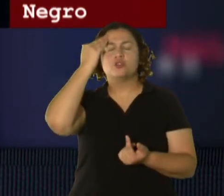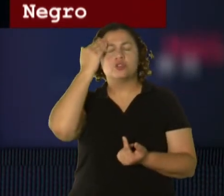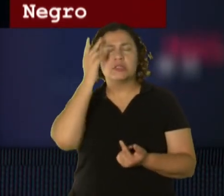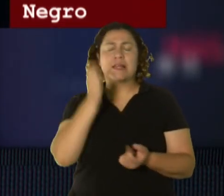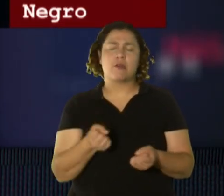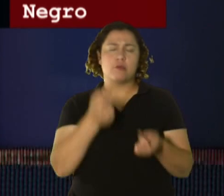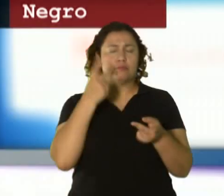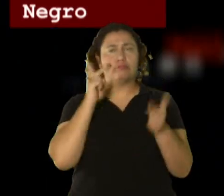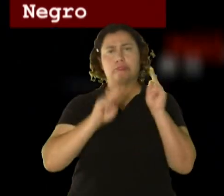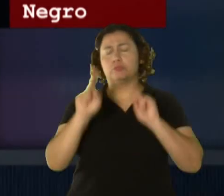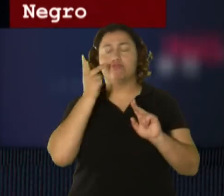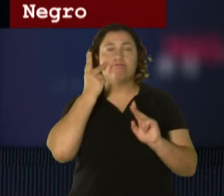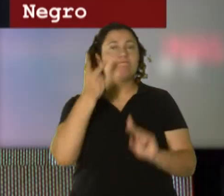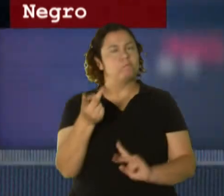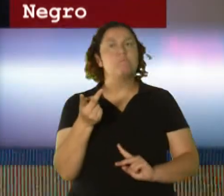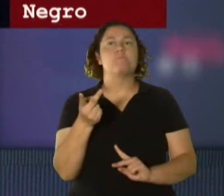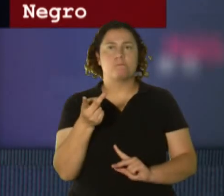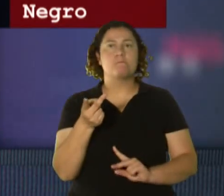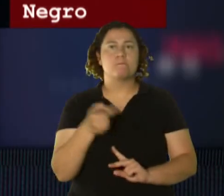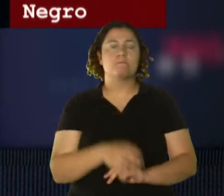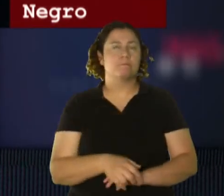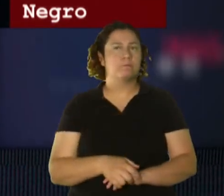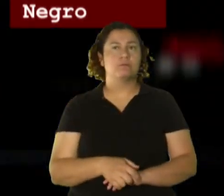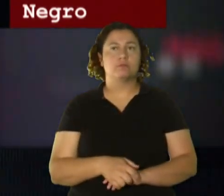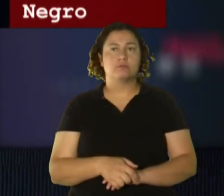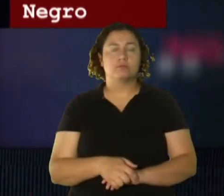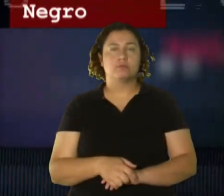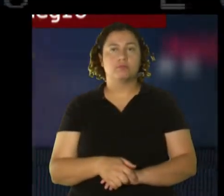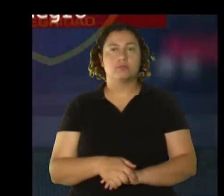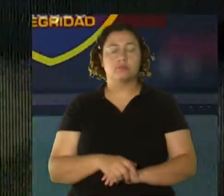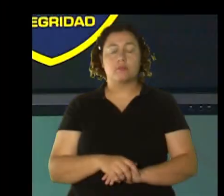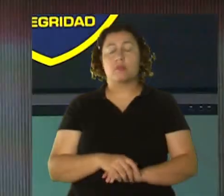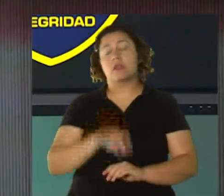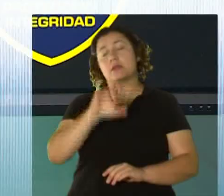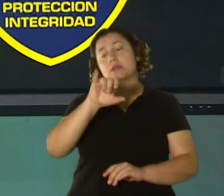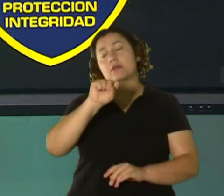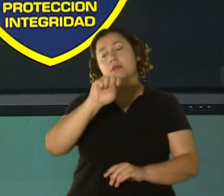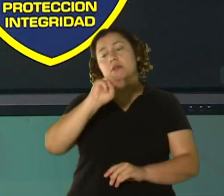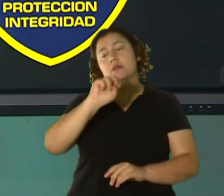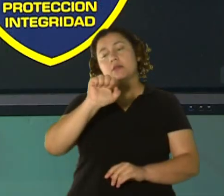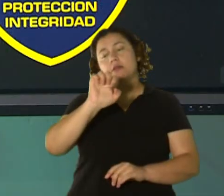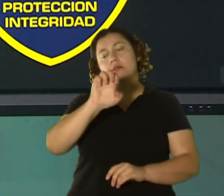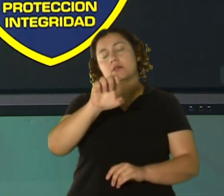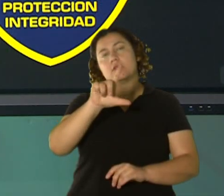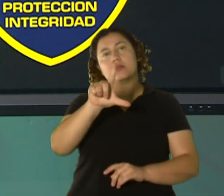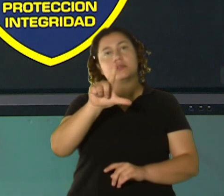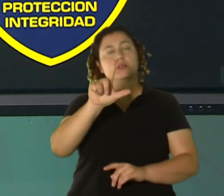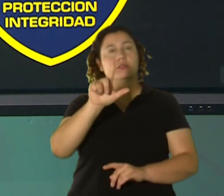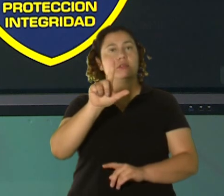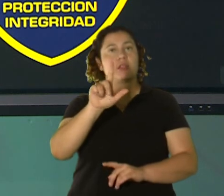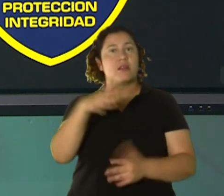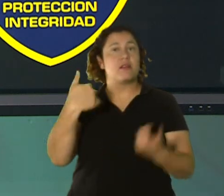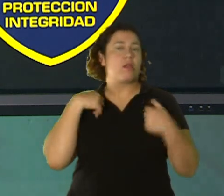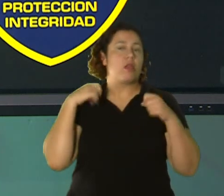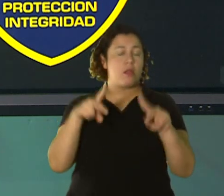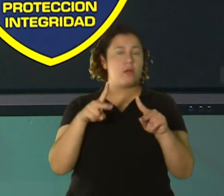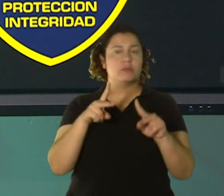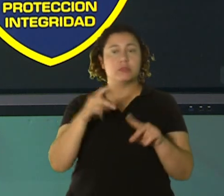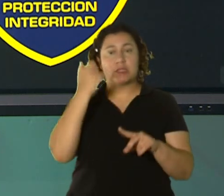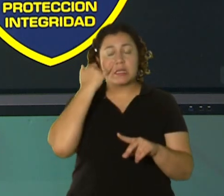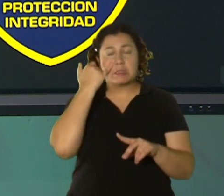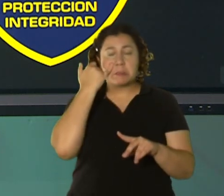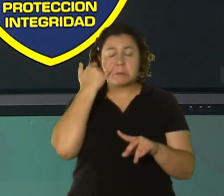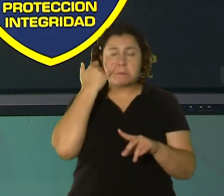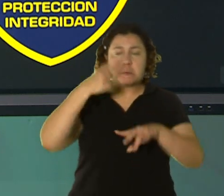te vieron. Así que, Ismael Díaz de Jesús, tienes esa oportunidad. Y si te vas fuera de